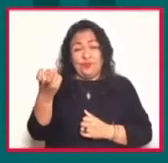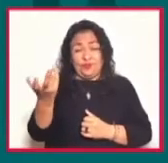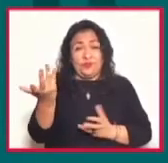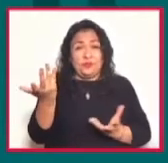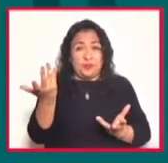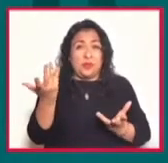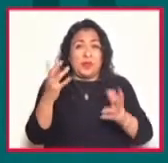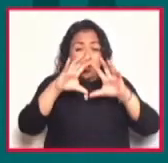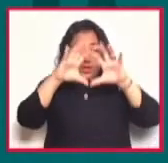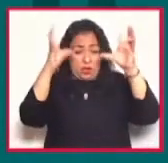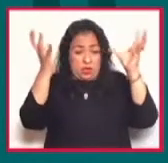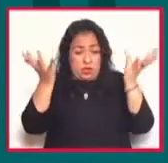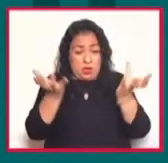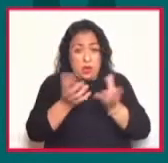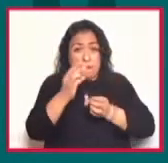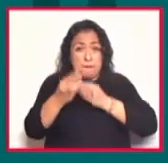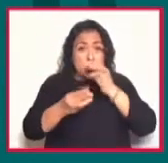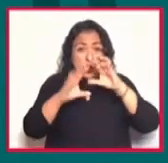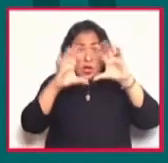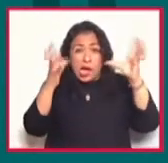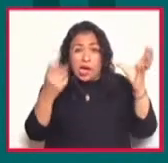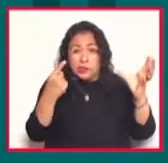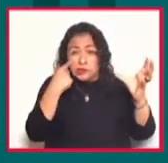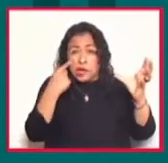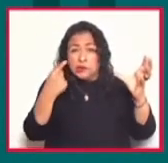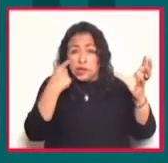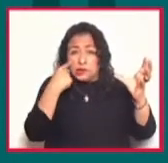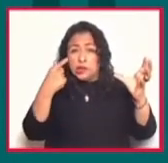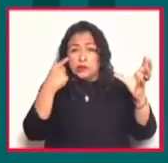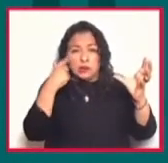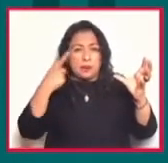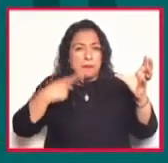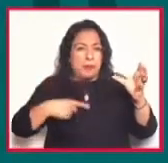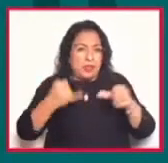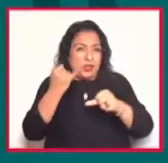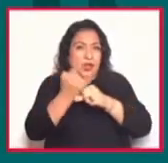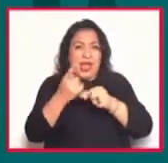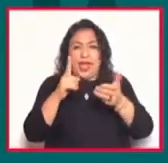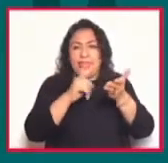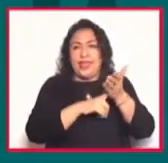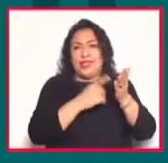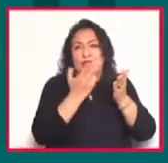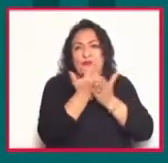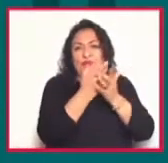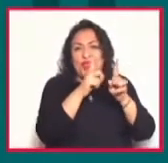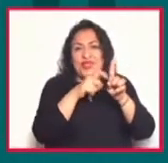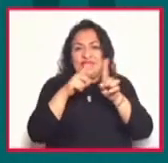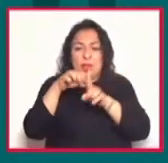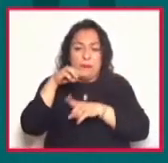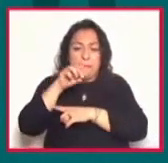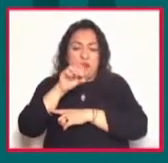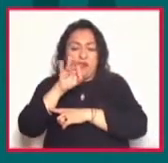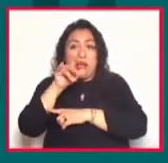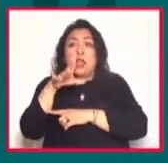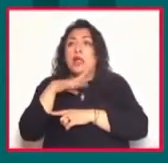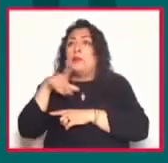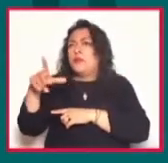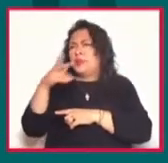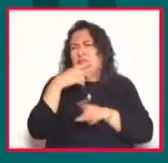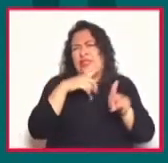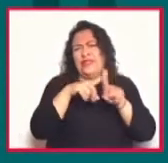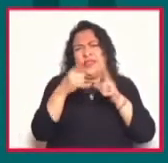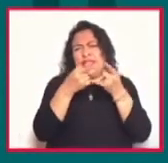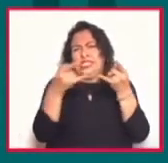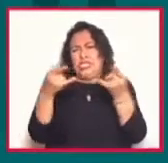globo terráqueo aparece casi como un personaje más de la tira de Mafalda, ¿no? Quino creó distintas tiras cómicas a lo largo de su